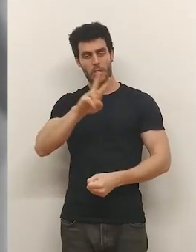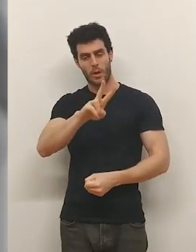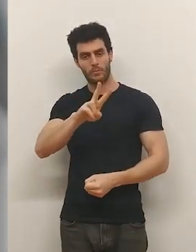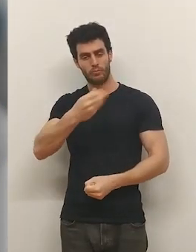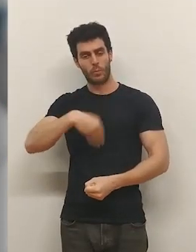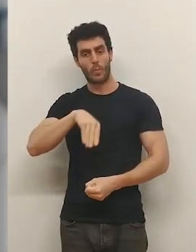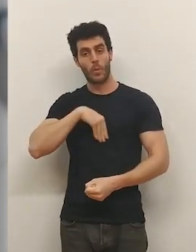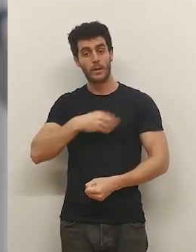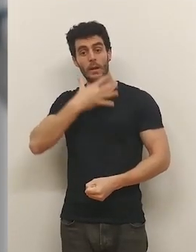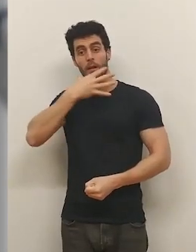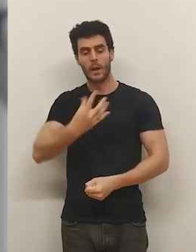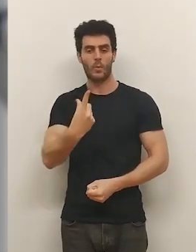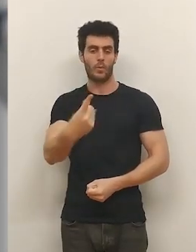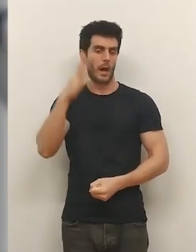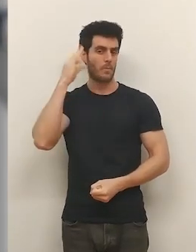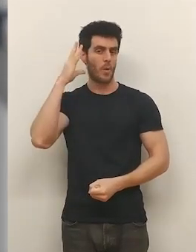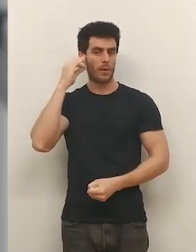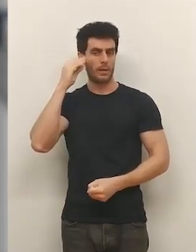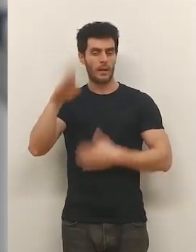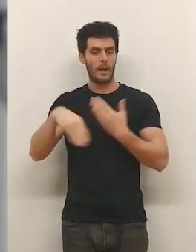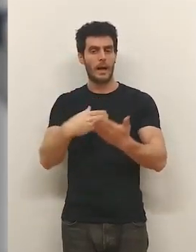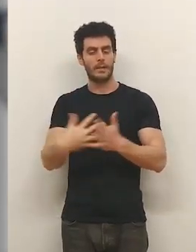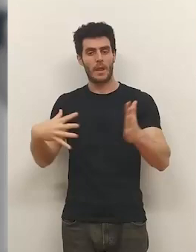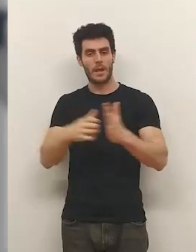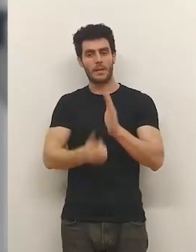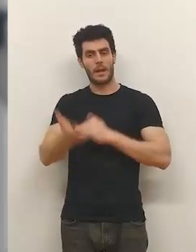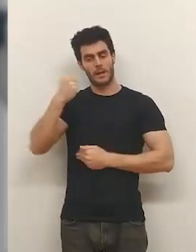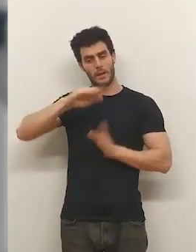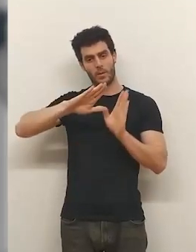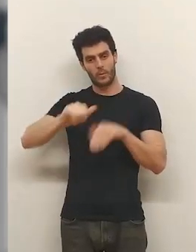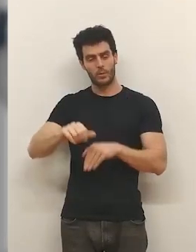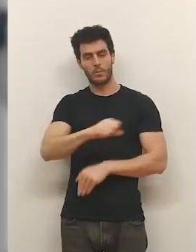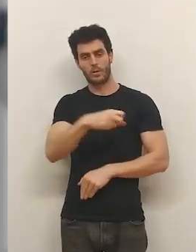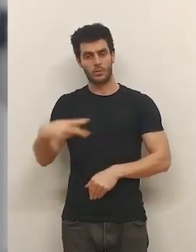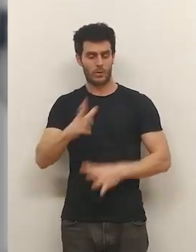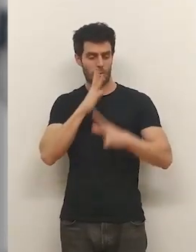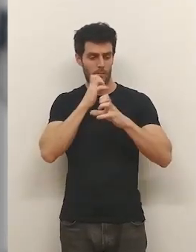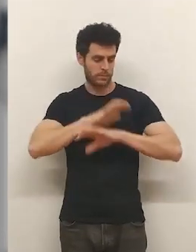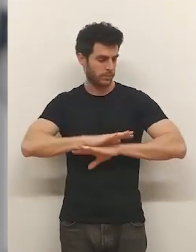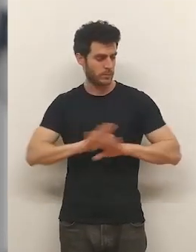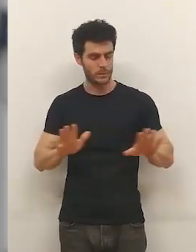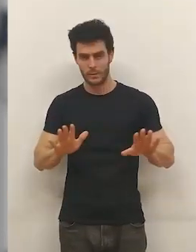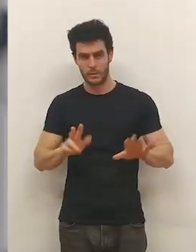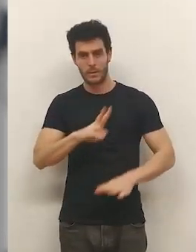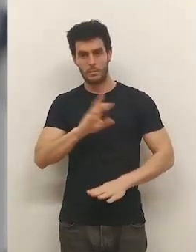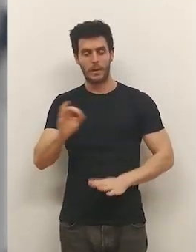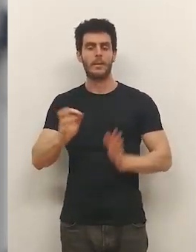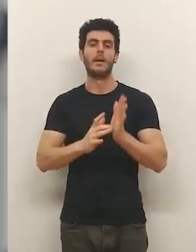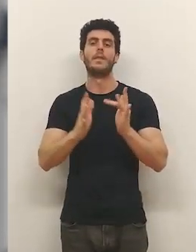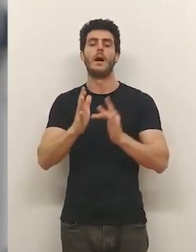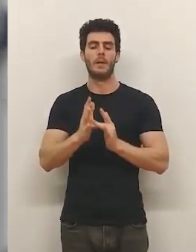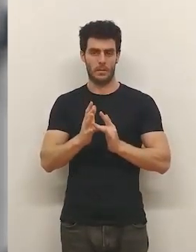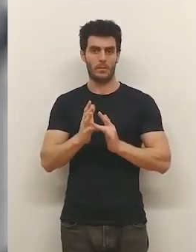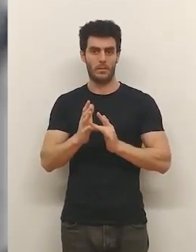Arrúbal... ...con la muerte de una mujer... ...hasta el suceso de ayer... ...el último con consecuencias fatales... ...ocurrió el 20 de